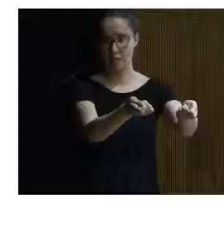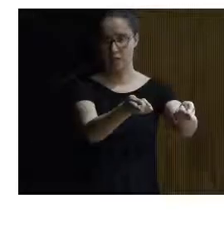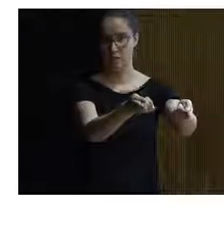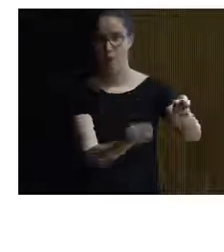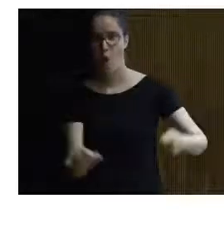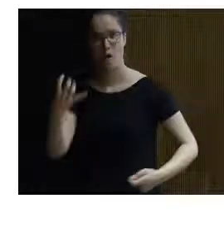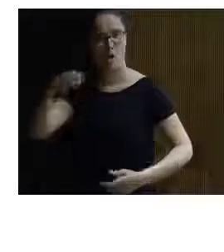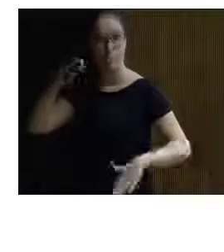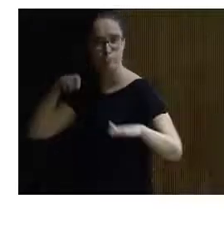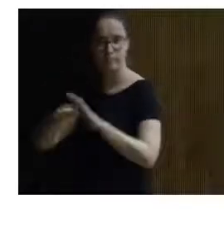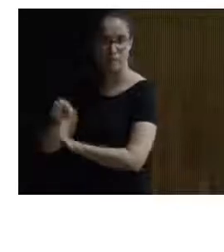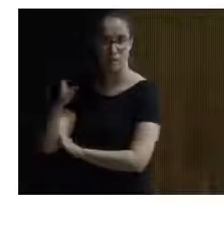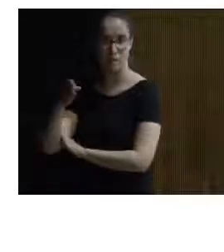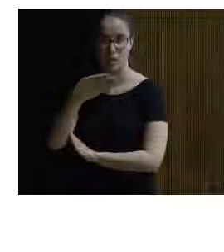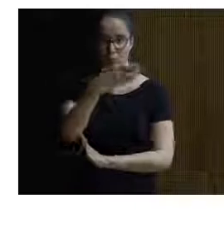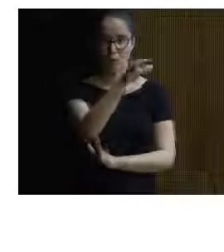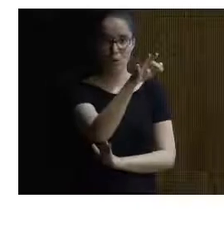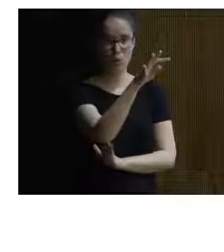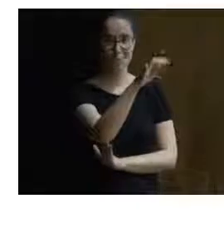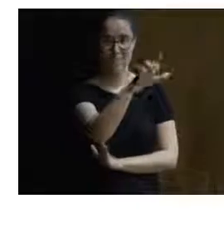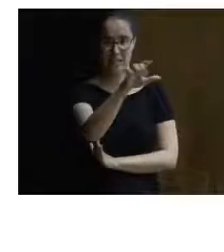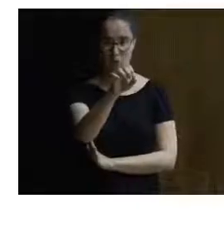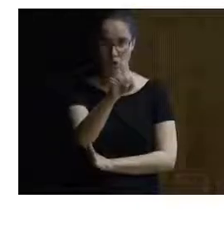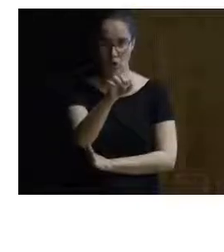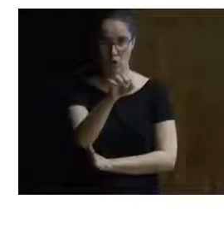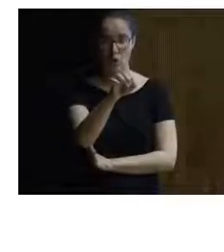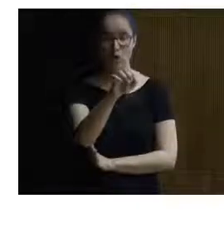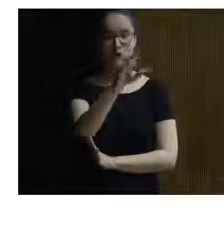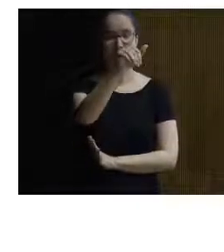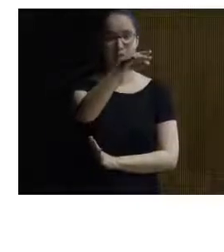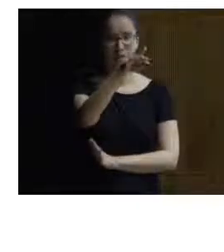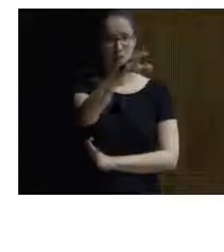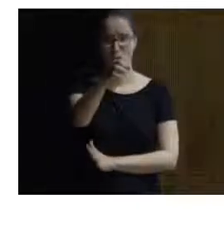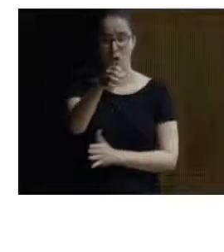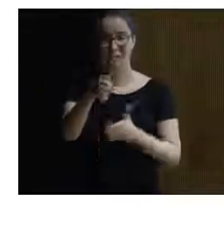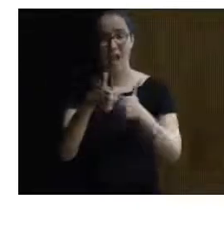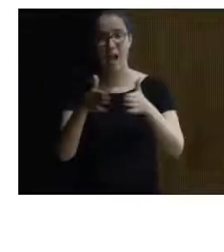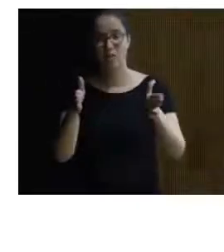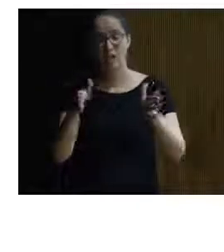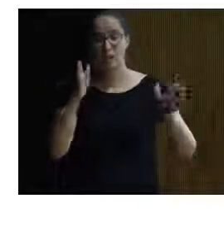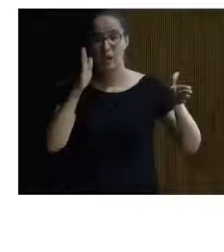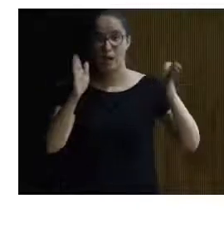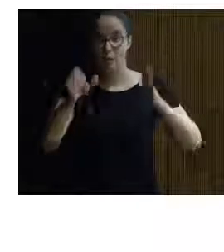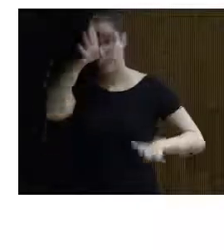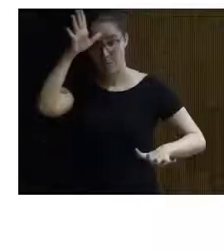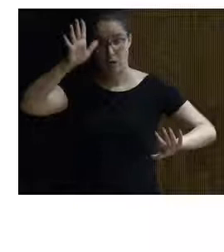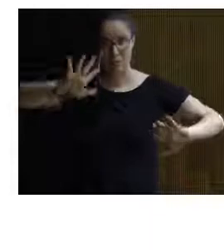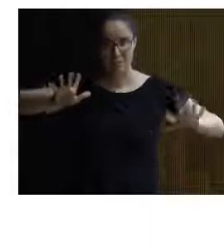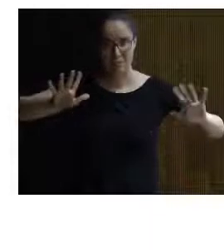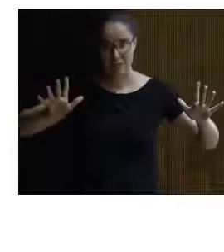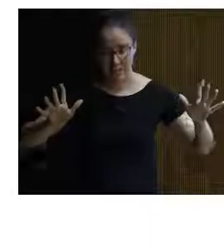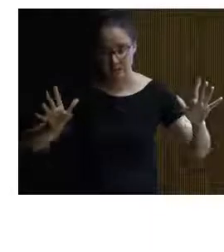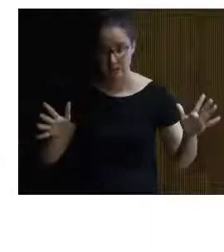mismo la cueva de Tito Bustillo la cueva de la Peña de Candamo están abiertas en verano pero